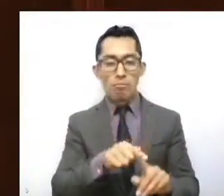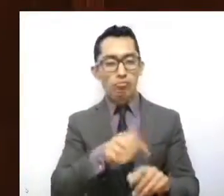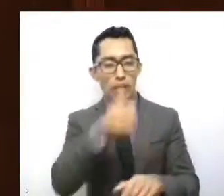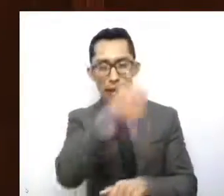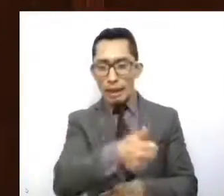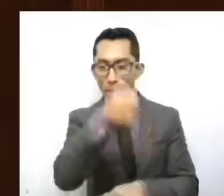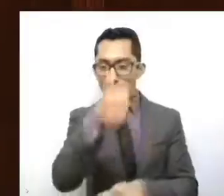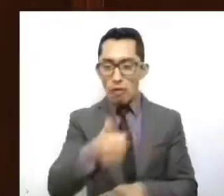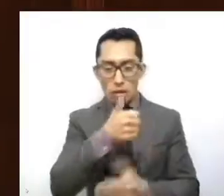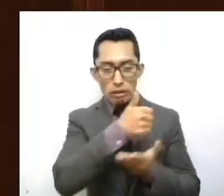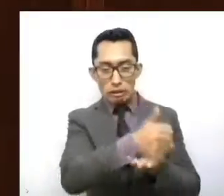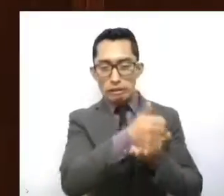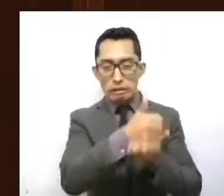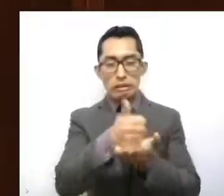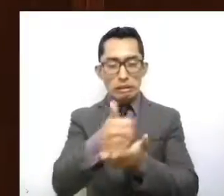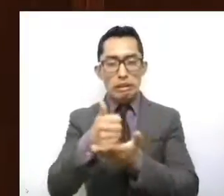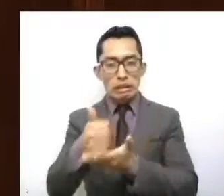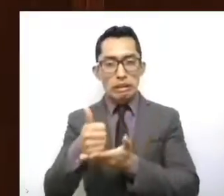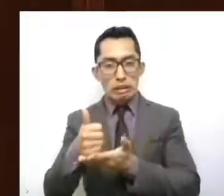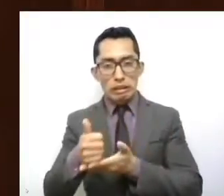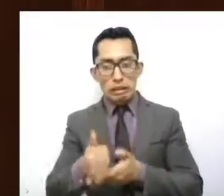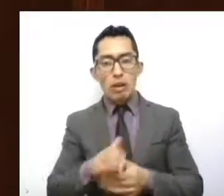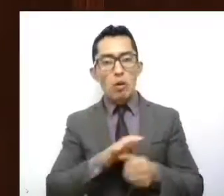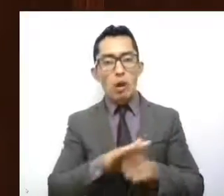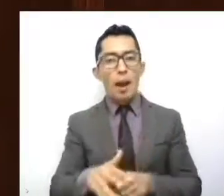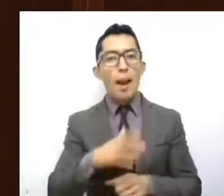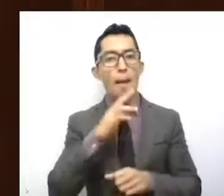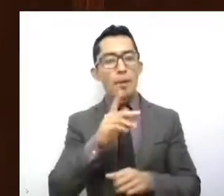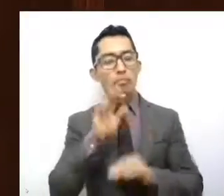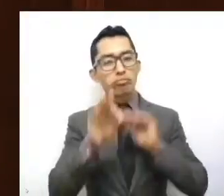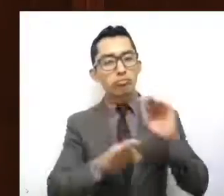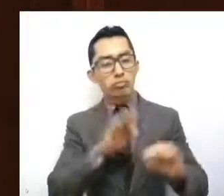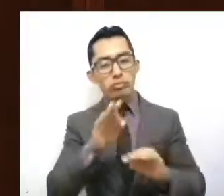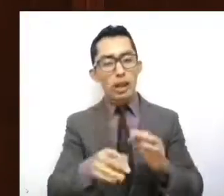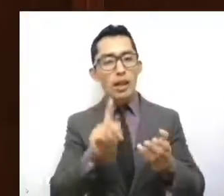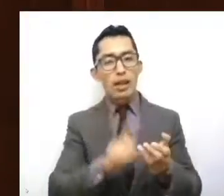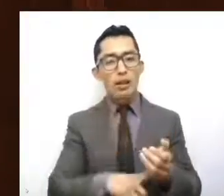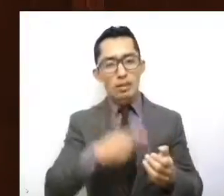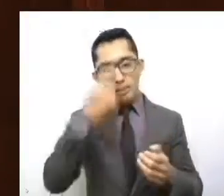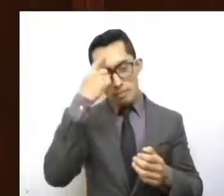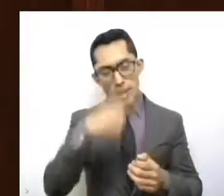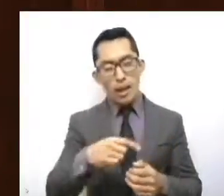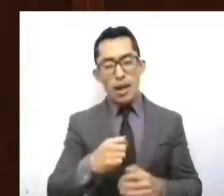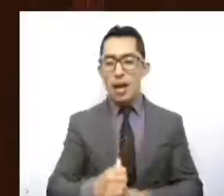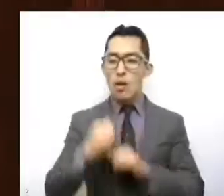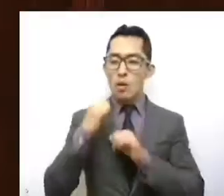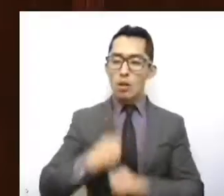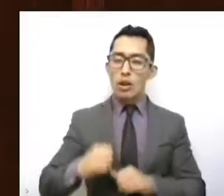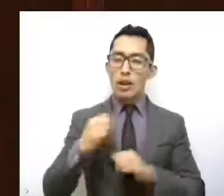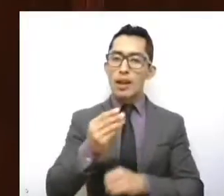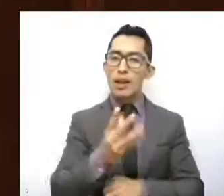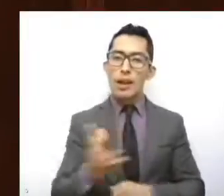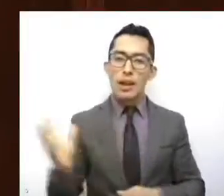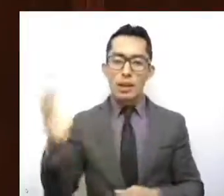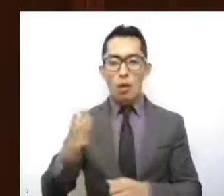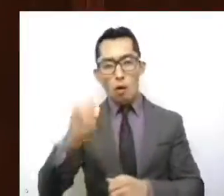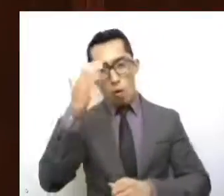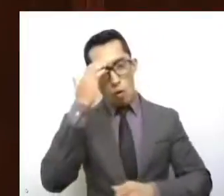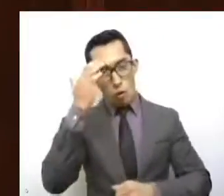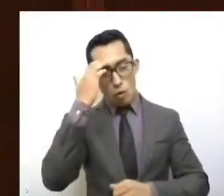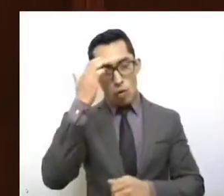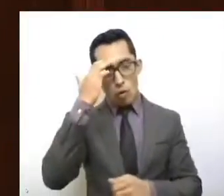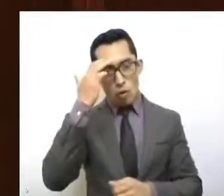apegándose a resolver de mejor manera, en donde las autoridades conozcan a fondo su